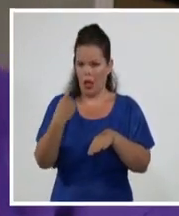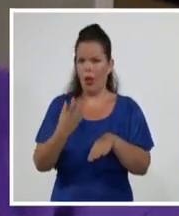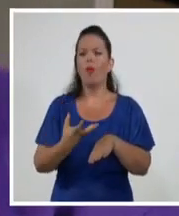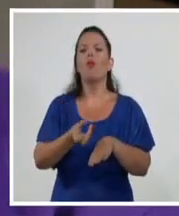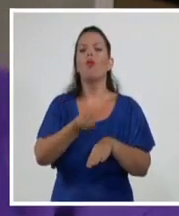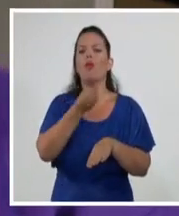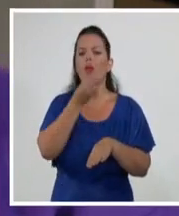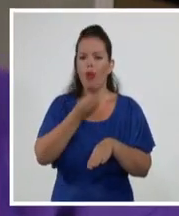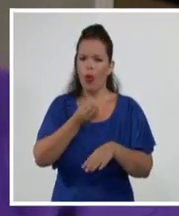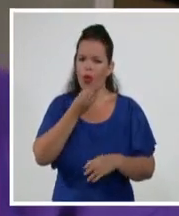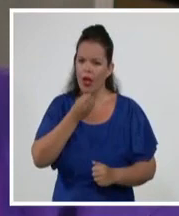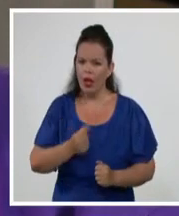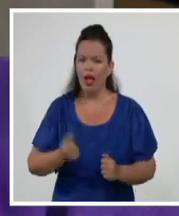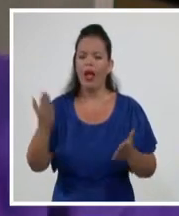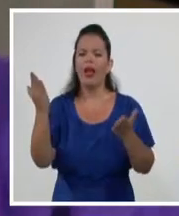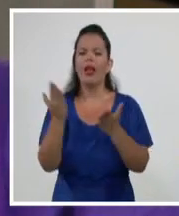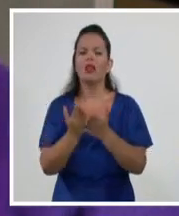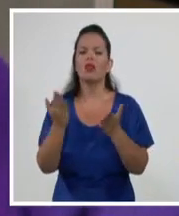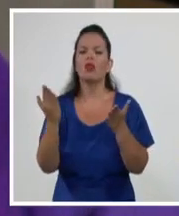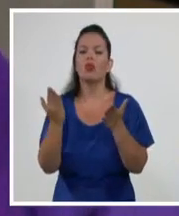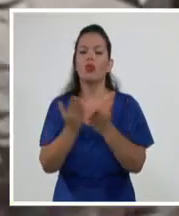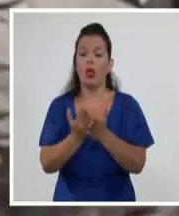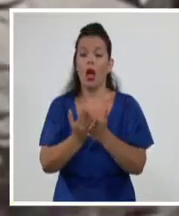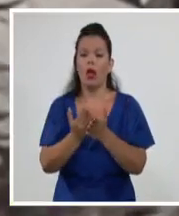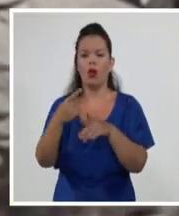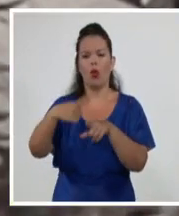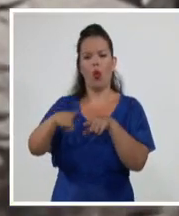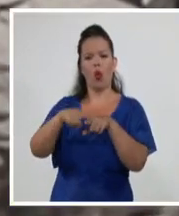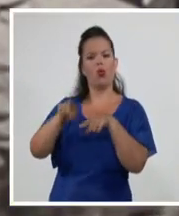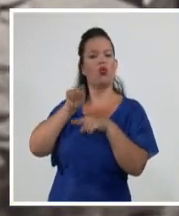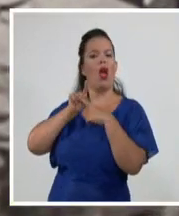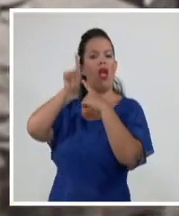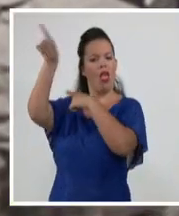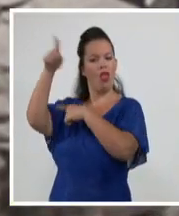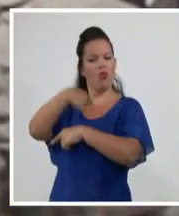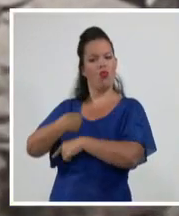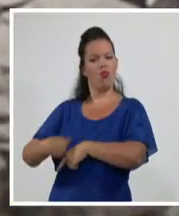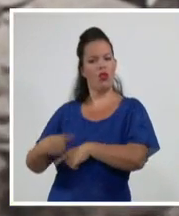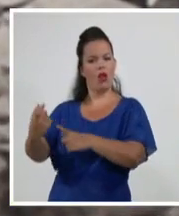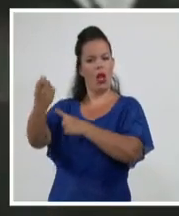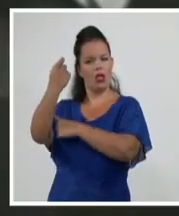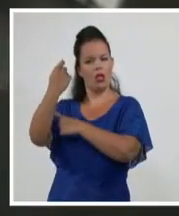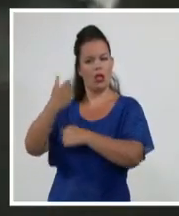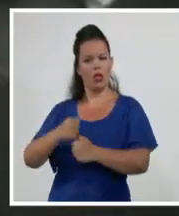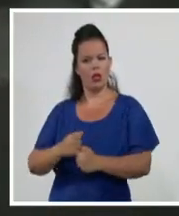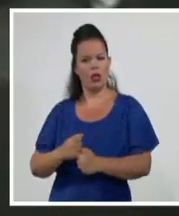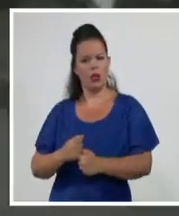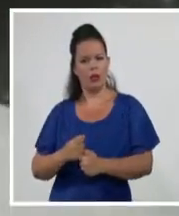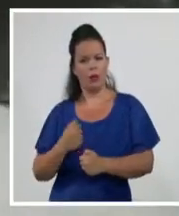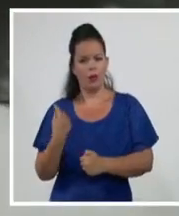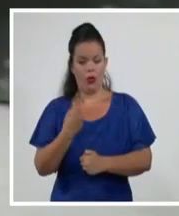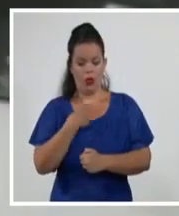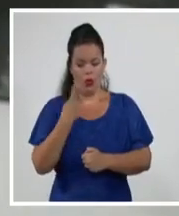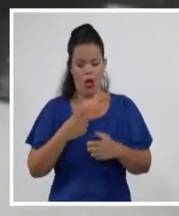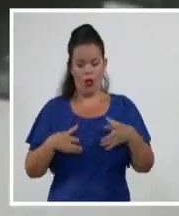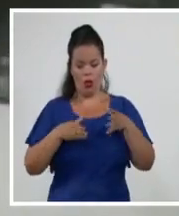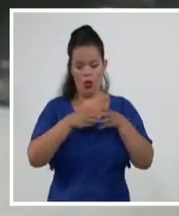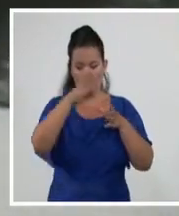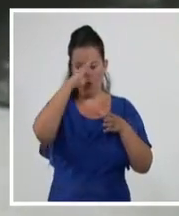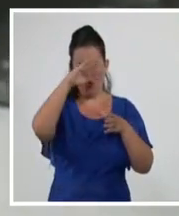estudiar lo que nos iban a enseñar. Nuestro grupo no era un grupo heterogéneo de nivel cultural.